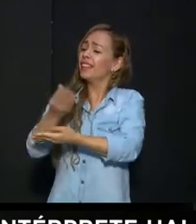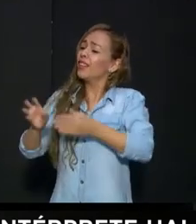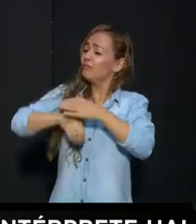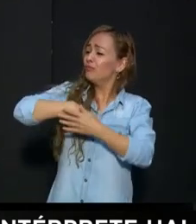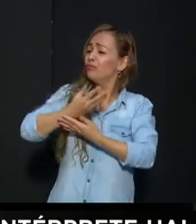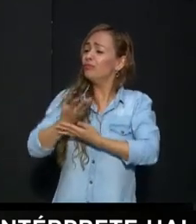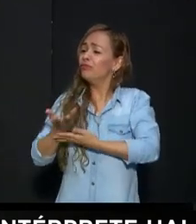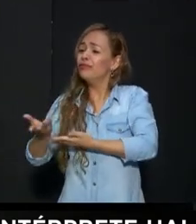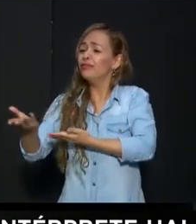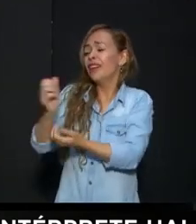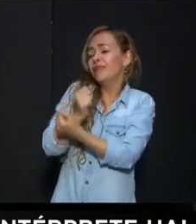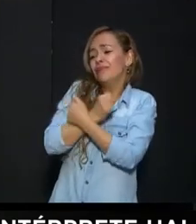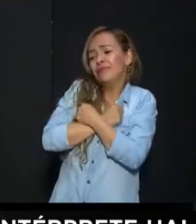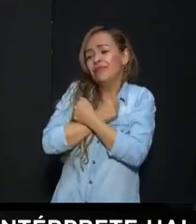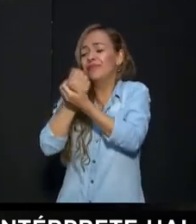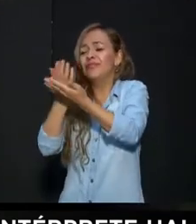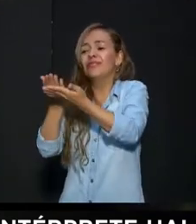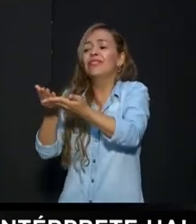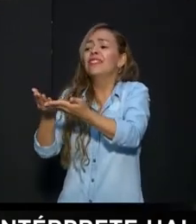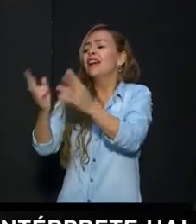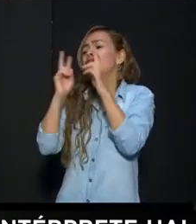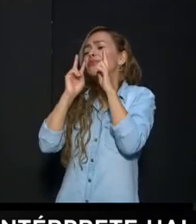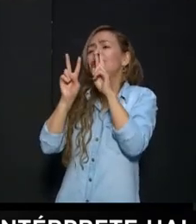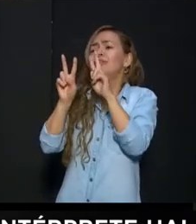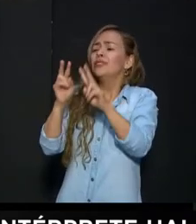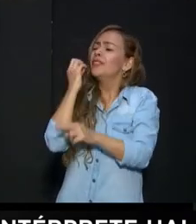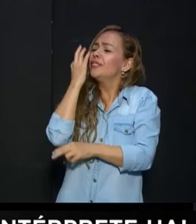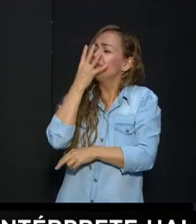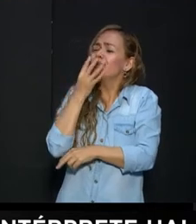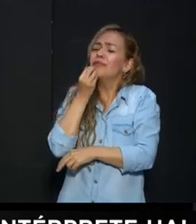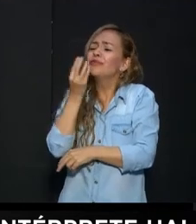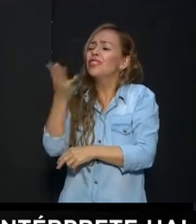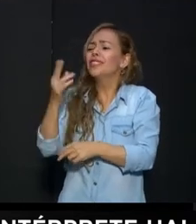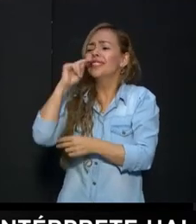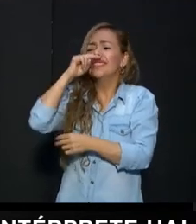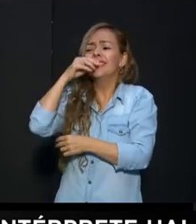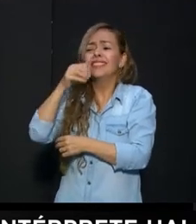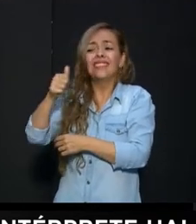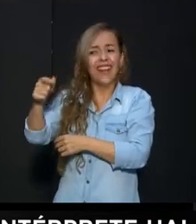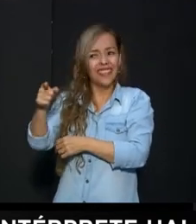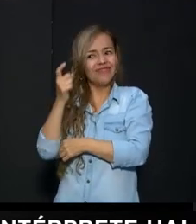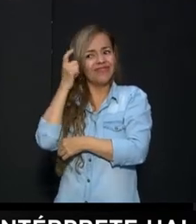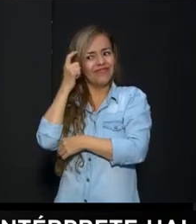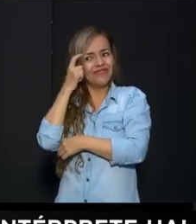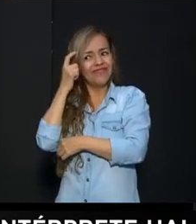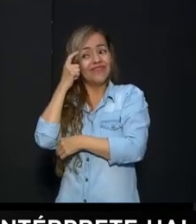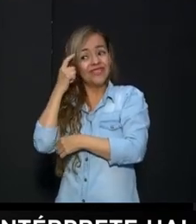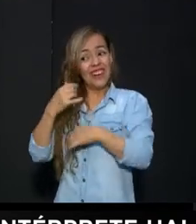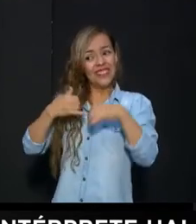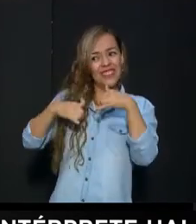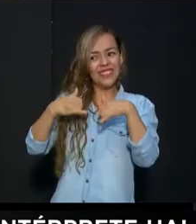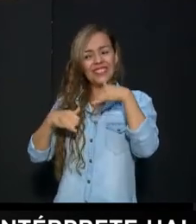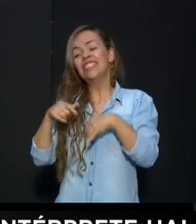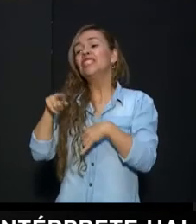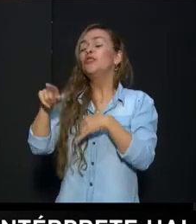cariño te ofrezco Yo te veo muy hermosa Sos una niña traviesa Floreces